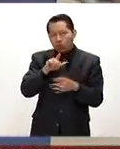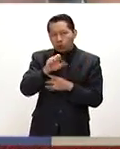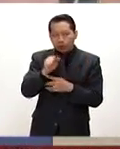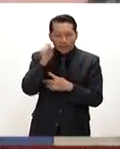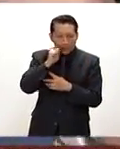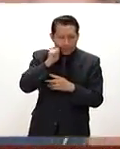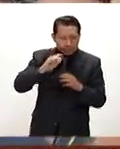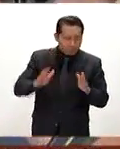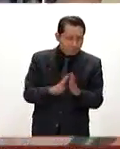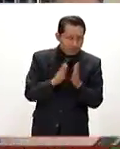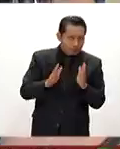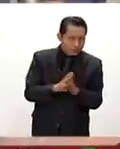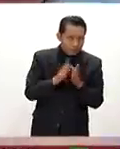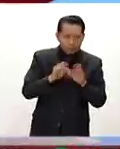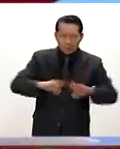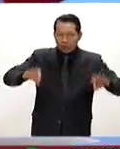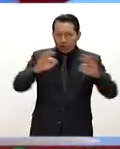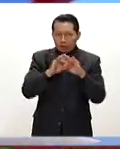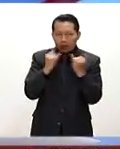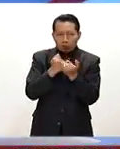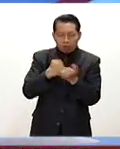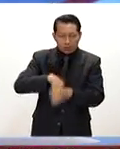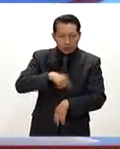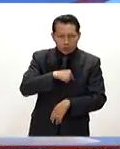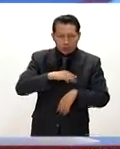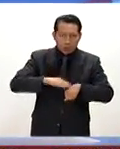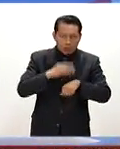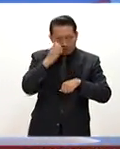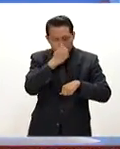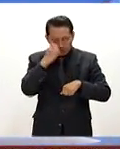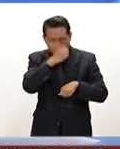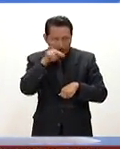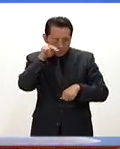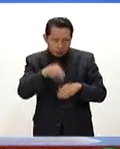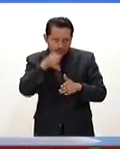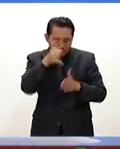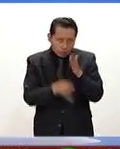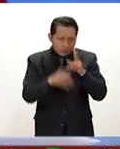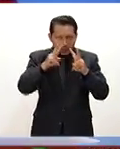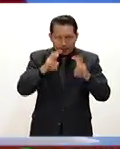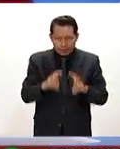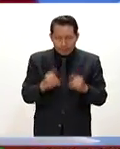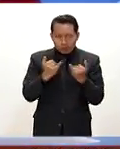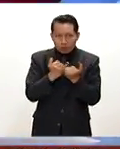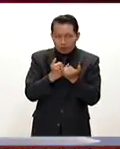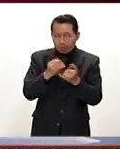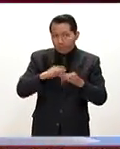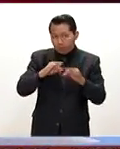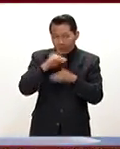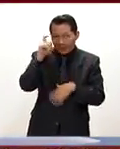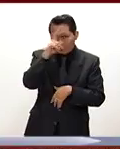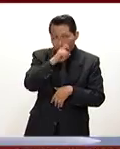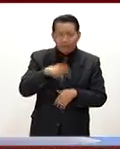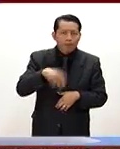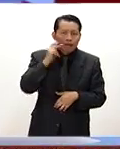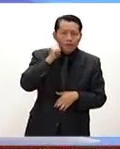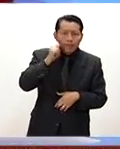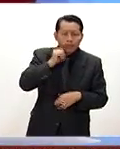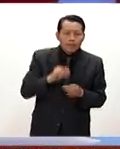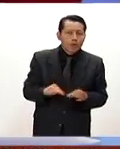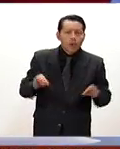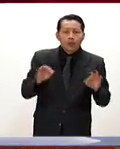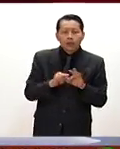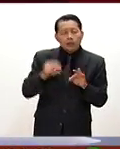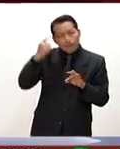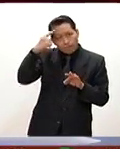siempre tu participación es muy importante para nosotros por tu análisis y profundidad de los temas, estos temas tan complejos, pero siempre importantes